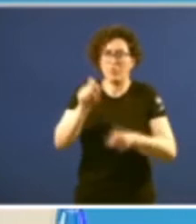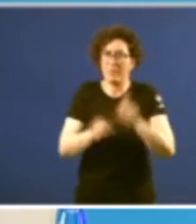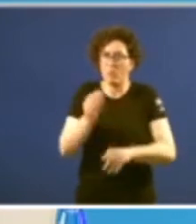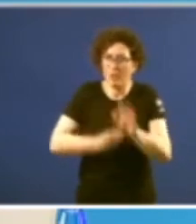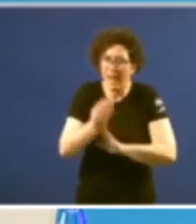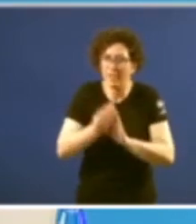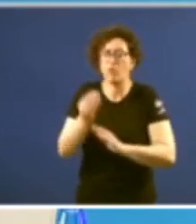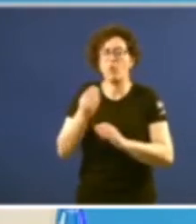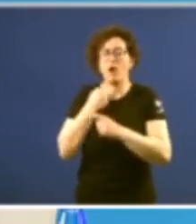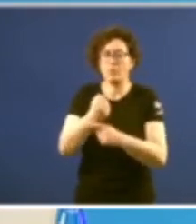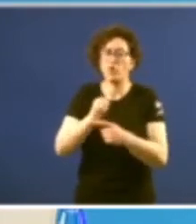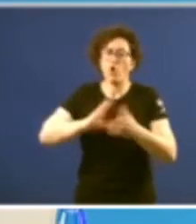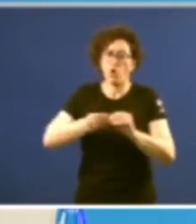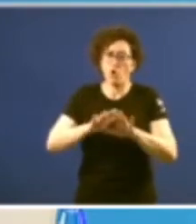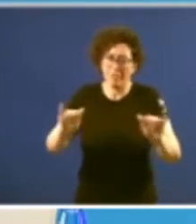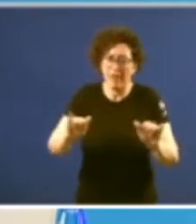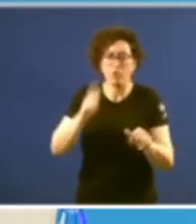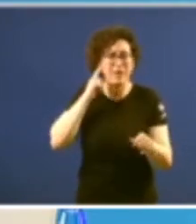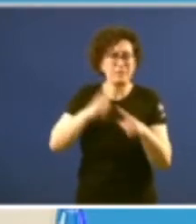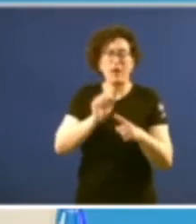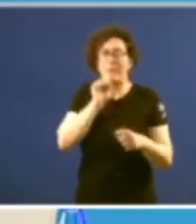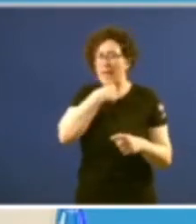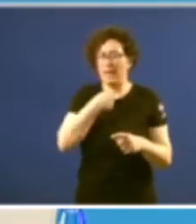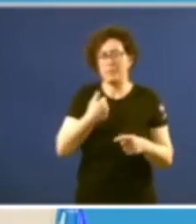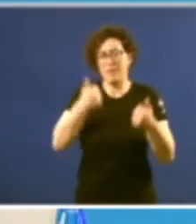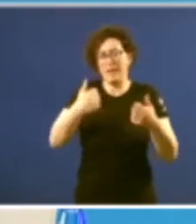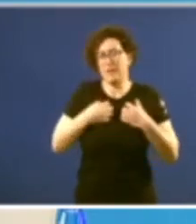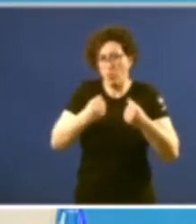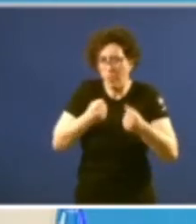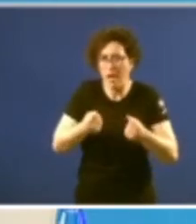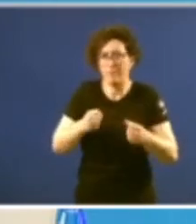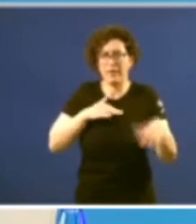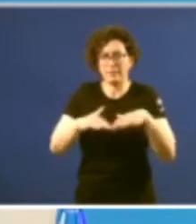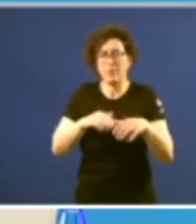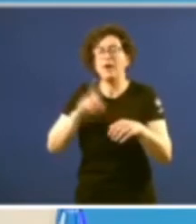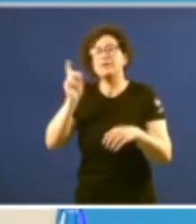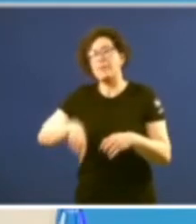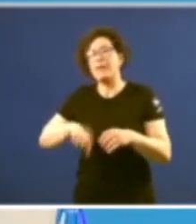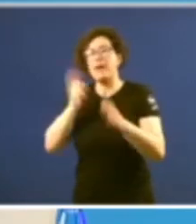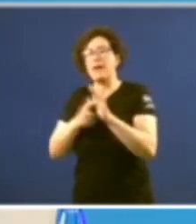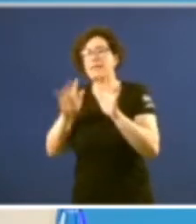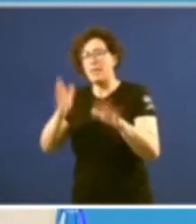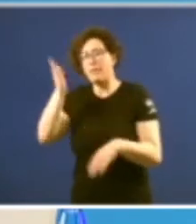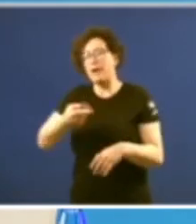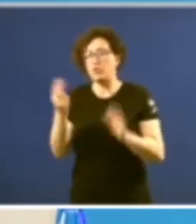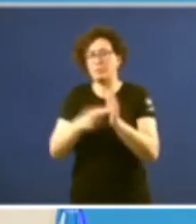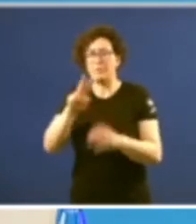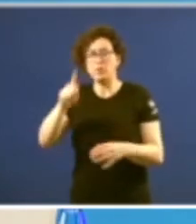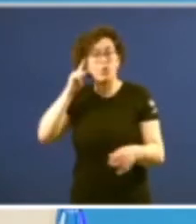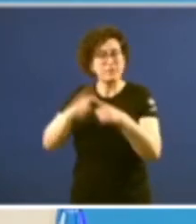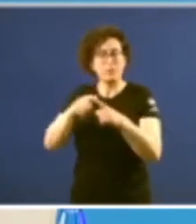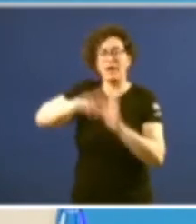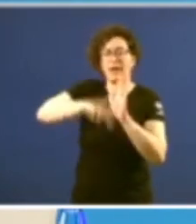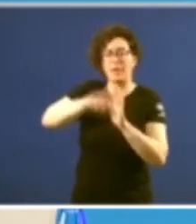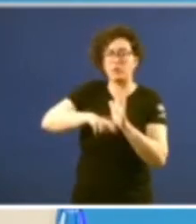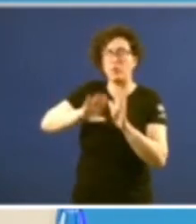apoyo a la conciliación de apoyo a ese envejecimiento activo y saludable y también la ley 10 barra 2021 reguladora de la acción exterior y